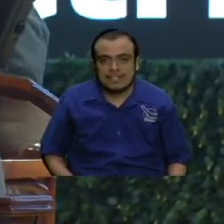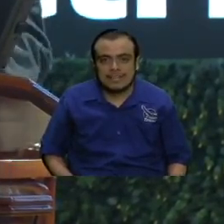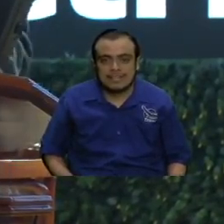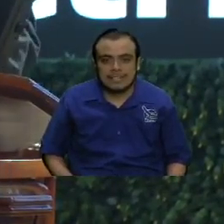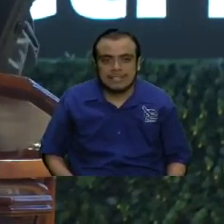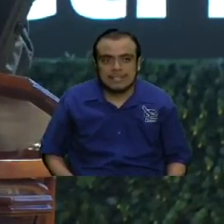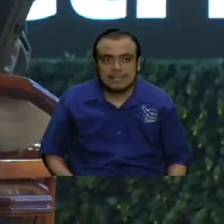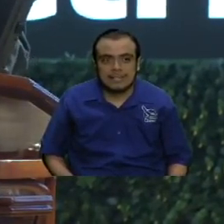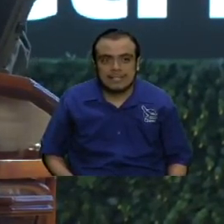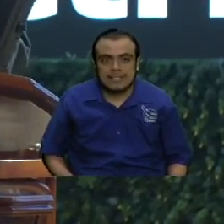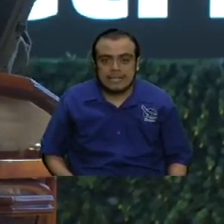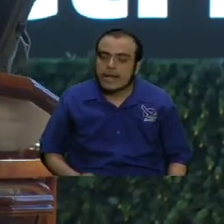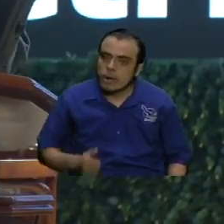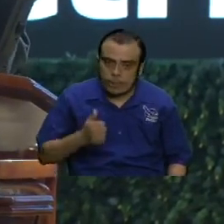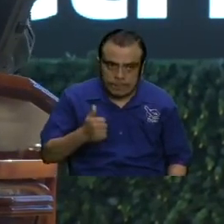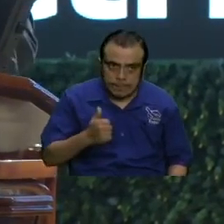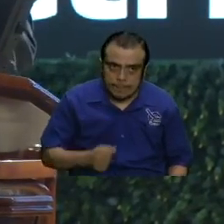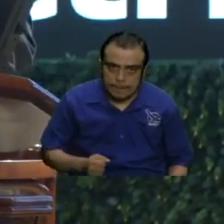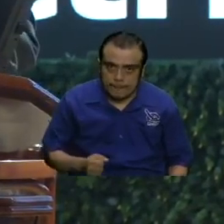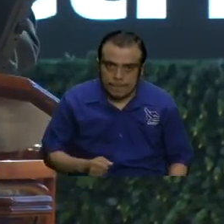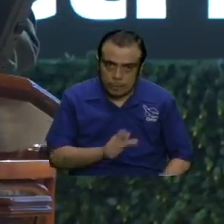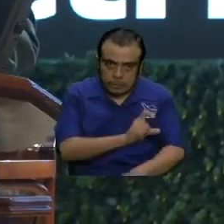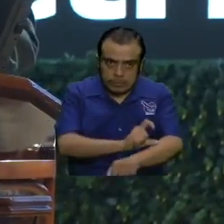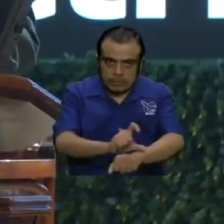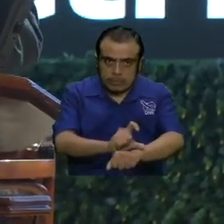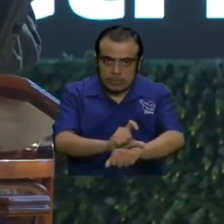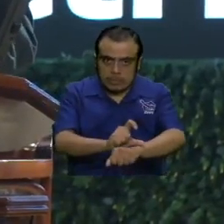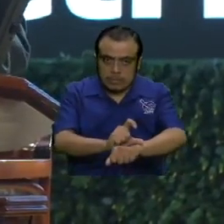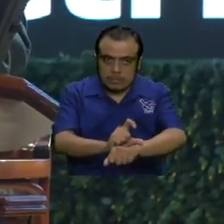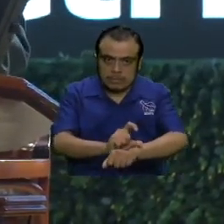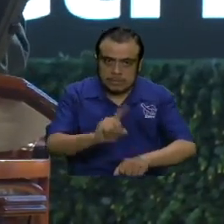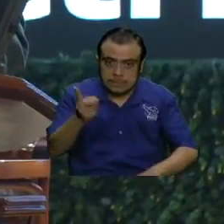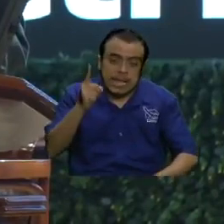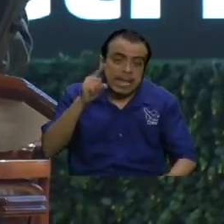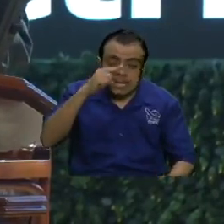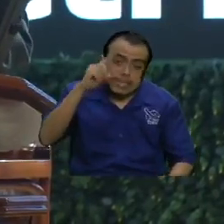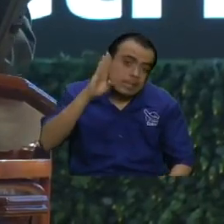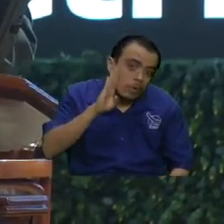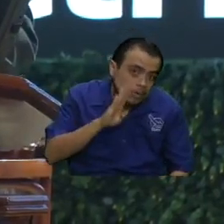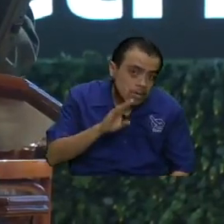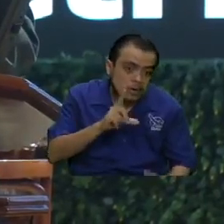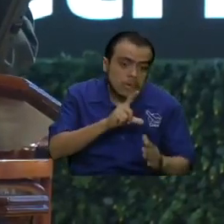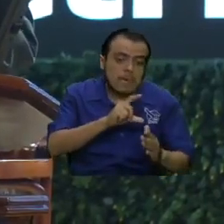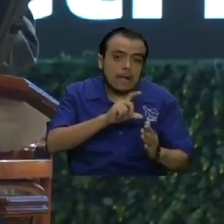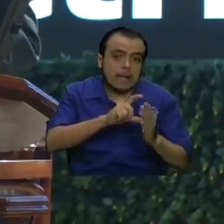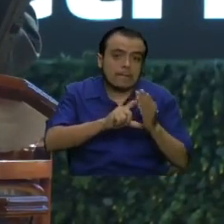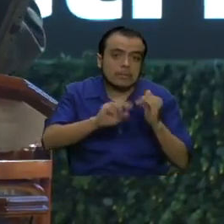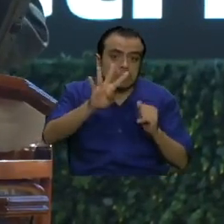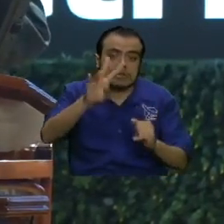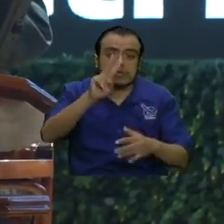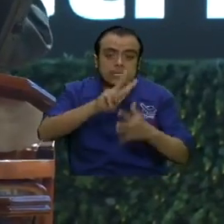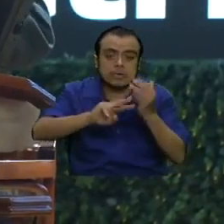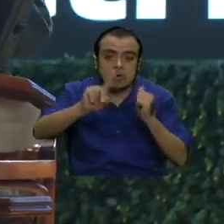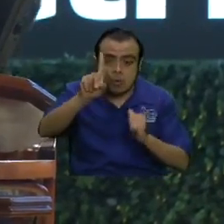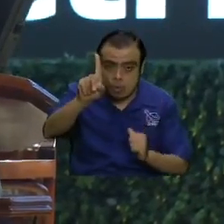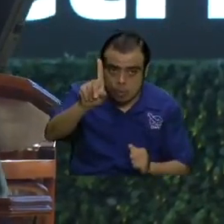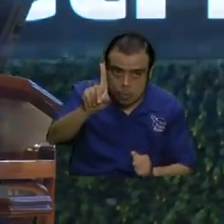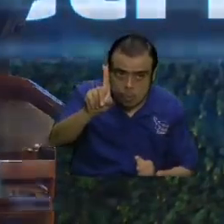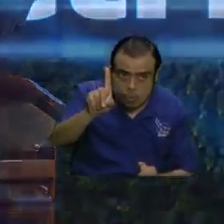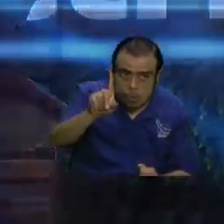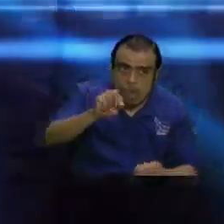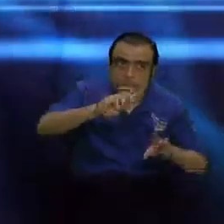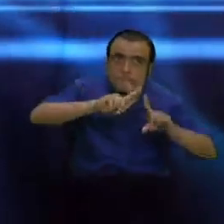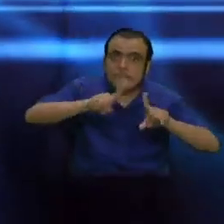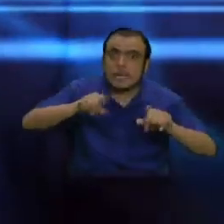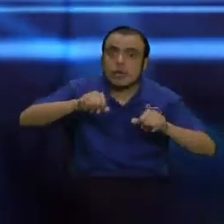Entonces, ok. Fíjese que tremendo. Primero de Timoteo capítulo 4, versículo 1. Pero el